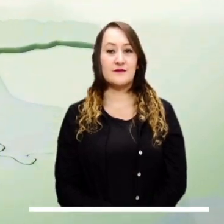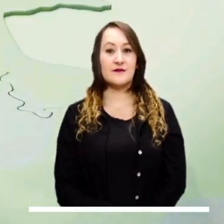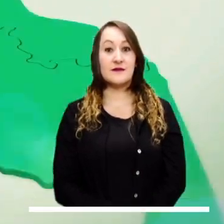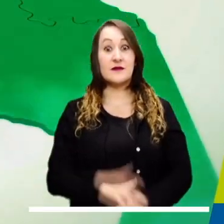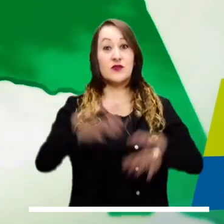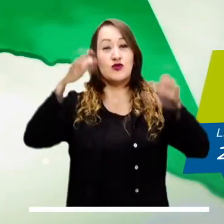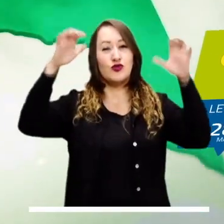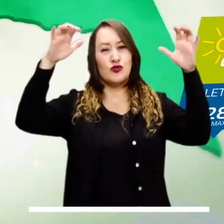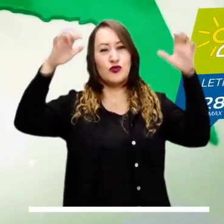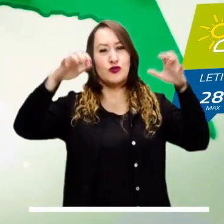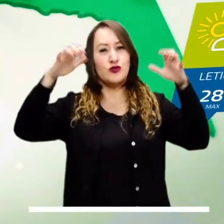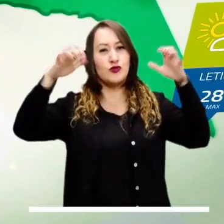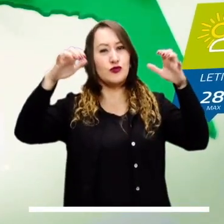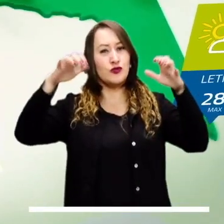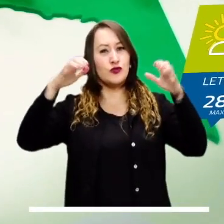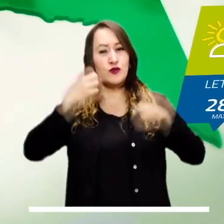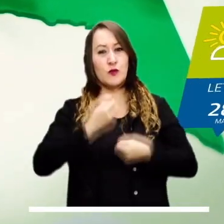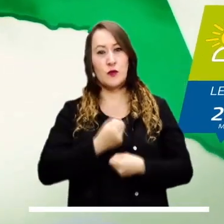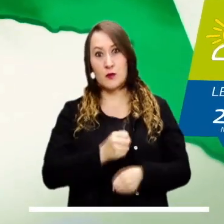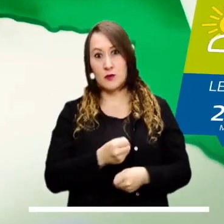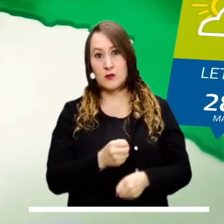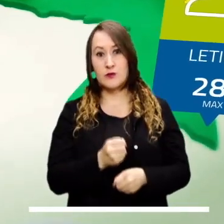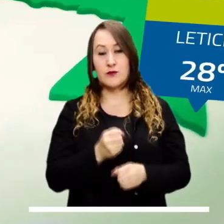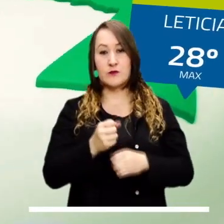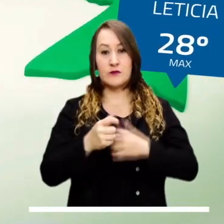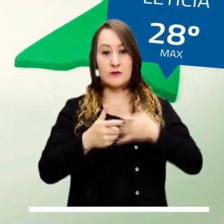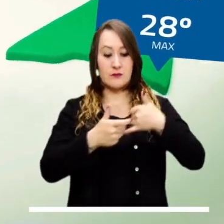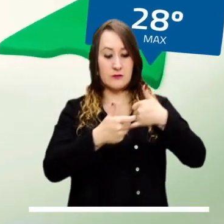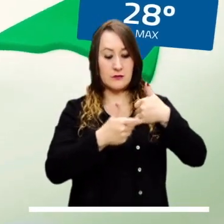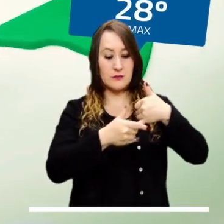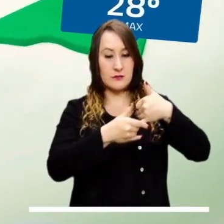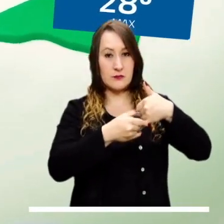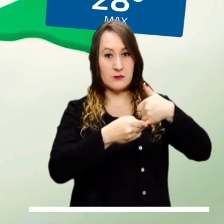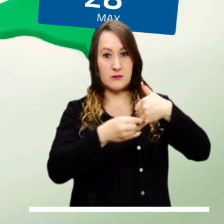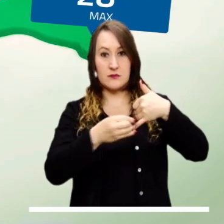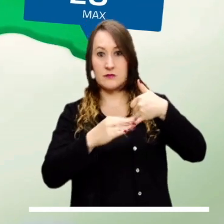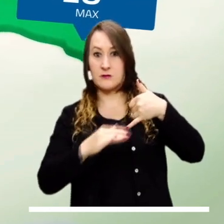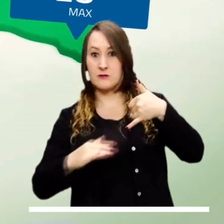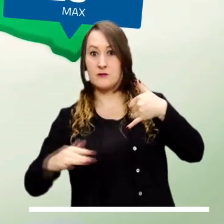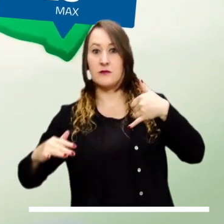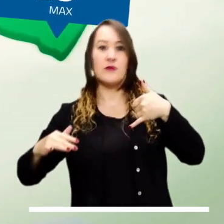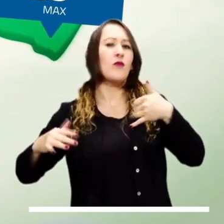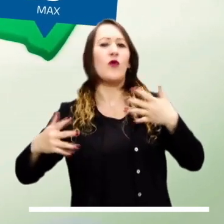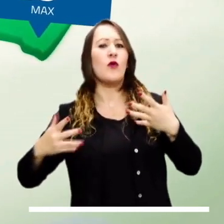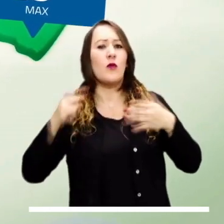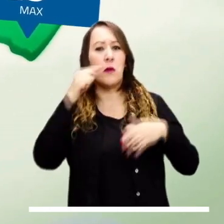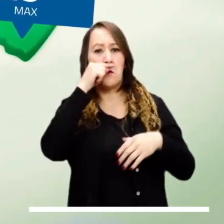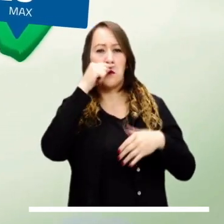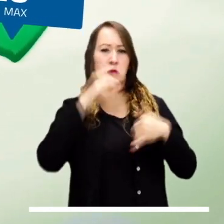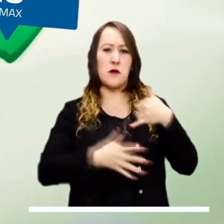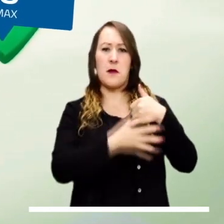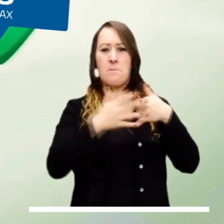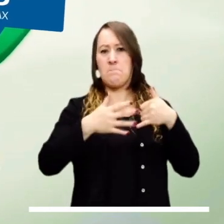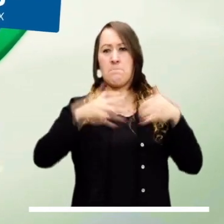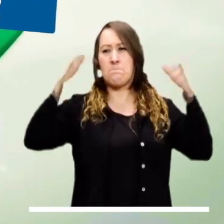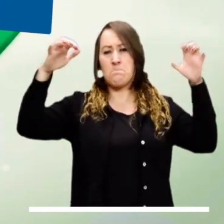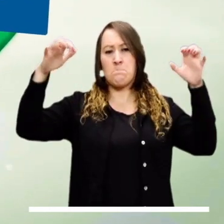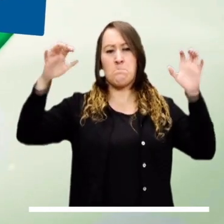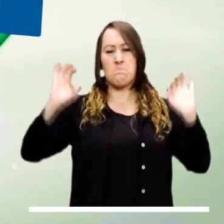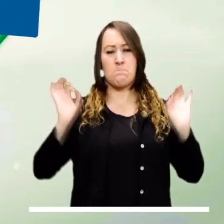Aunque habrá precipitaciones en algunos sectores de Baupés y Guainía, se espera que la Amazonía viva una tarde con tiempo seco.